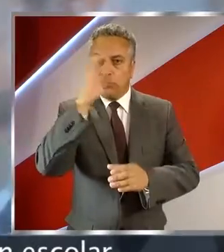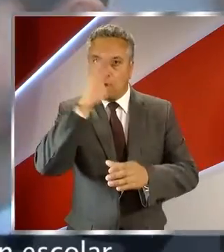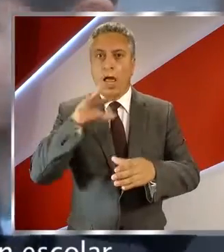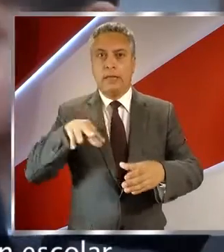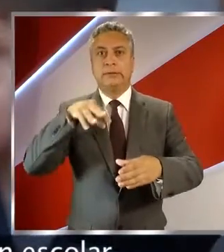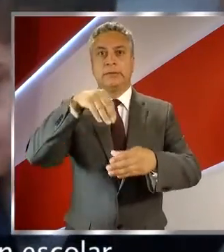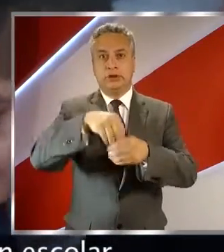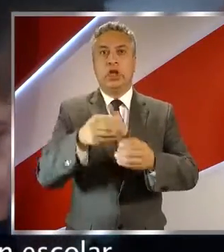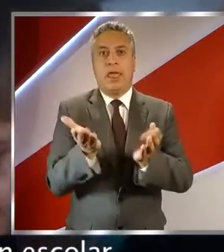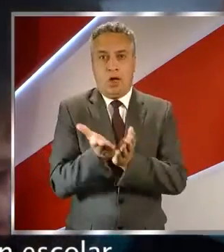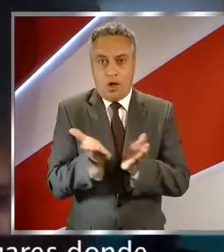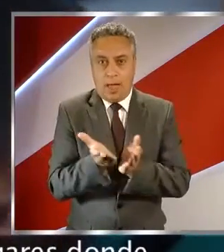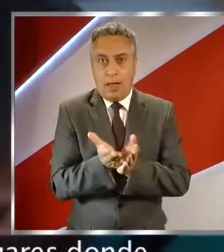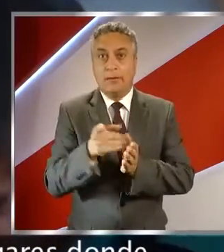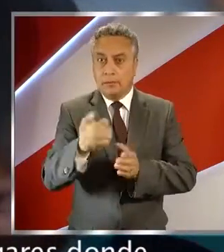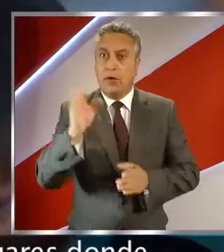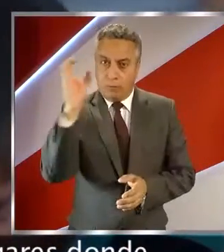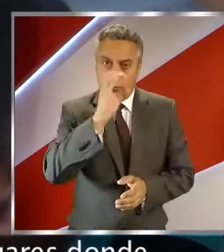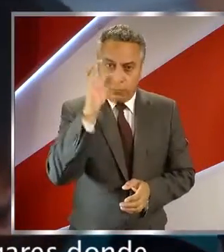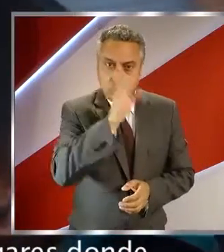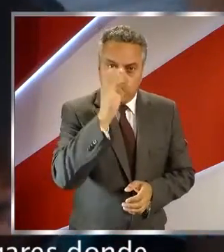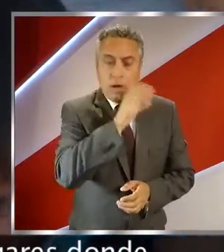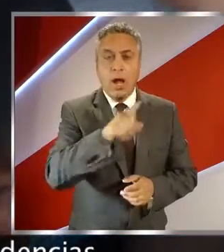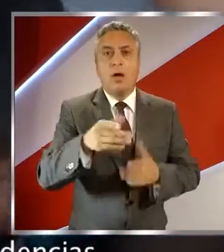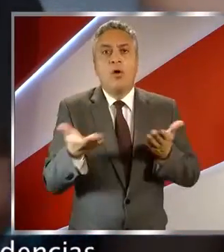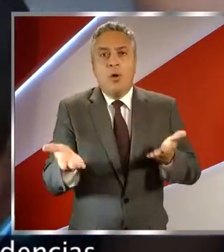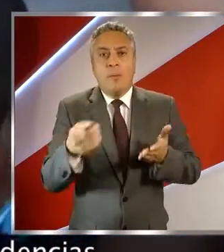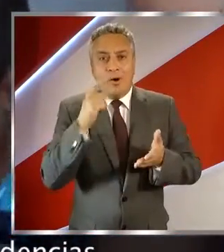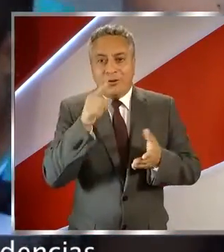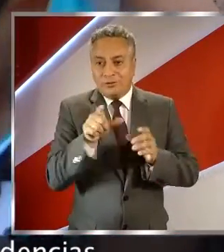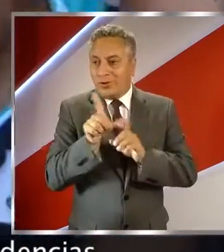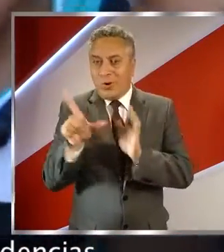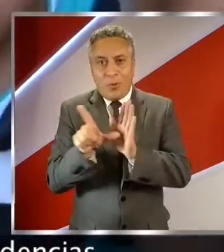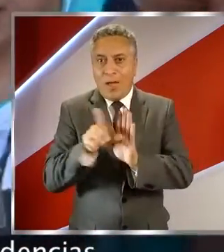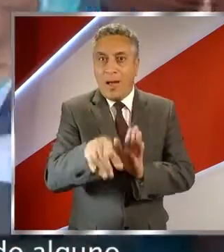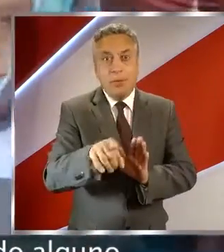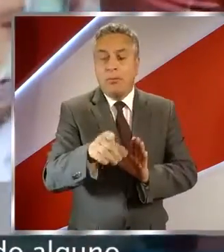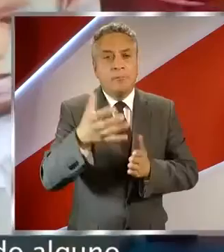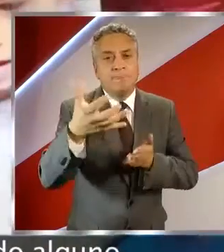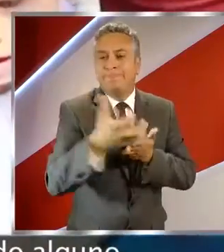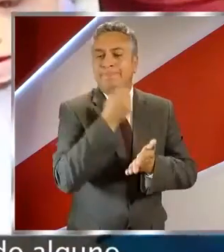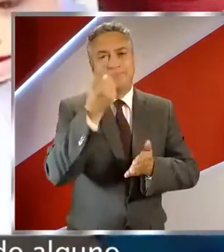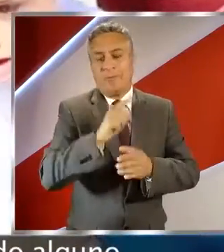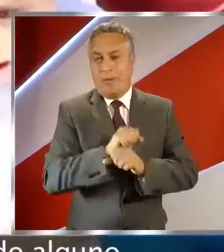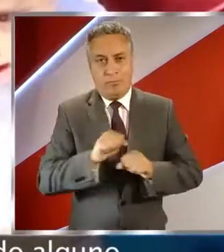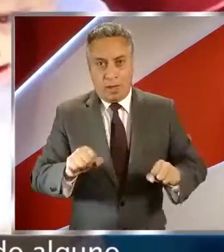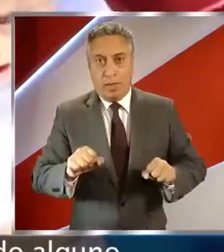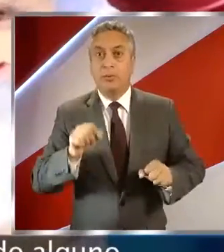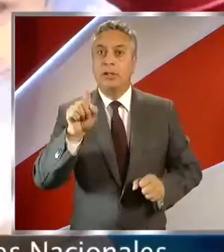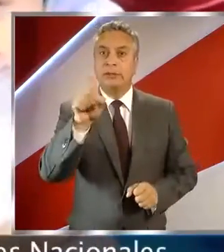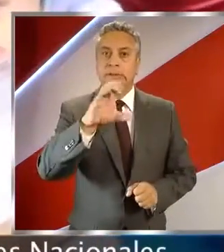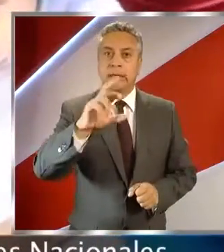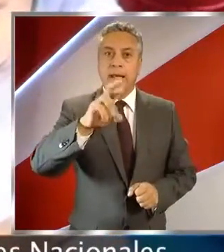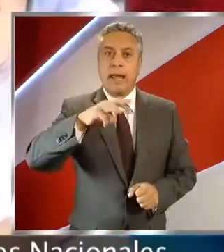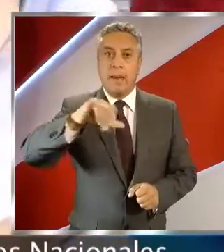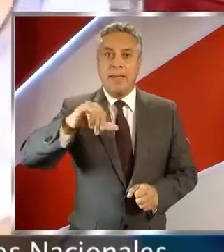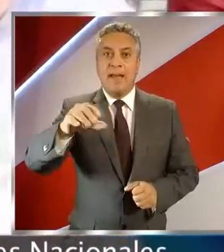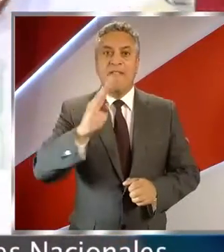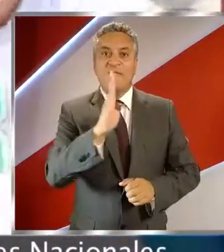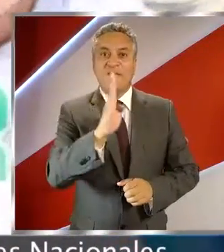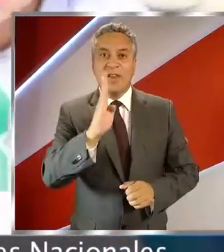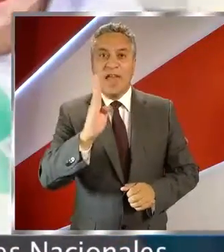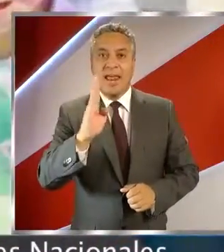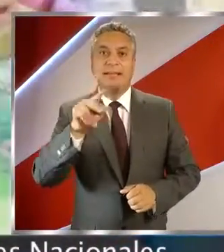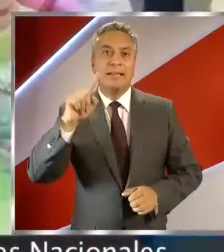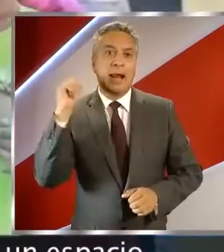buscan la inserción escolar. Hasta ahora han buscado lugares donde poder instalar sus dependencias, pero no han tenido resultado alguno. Pero gracias a la Seremia de